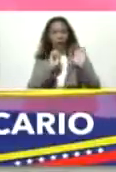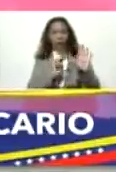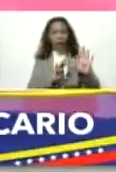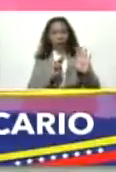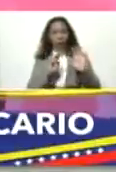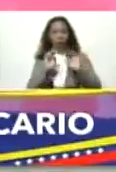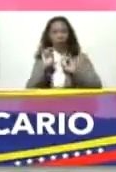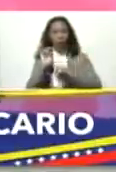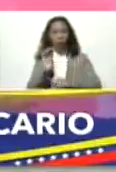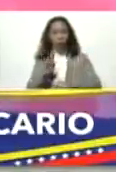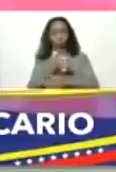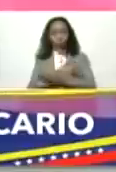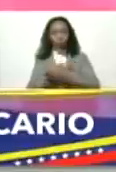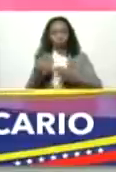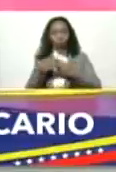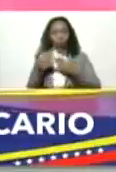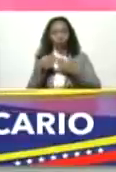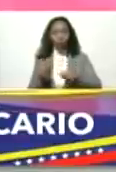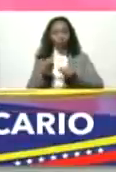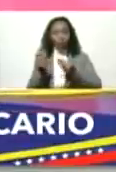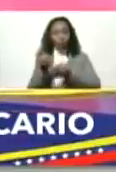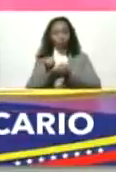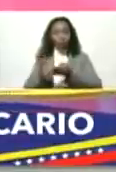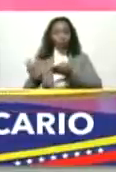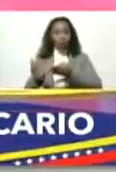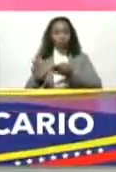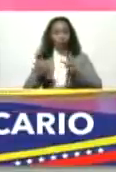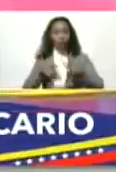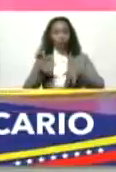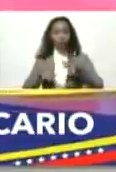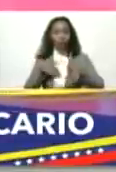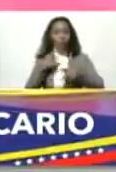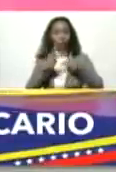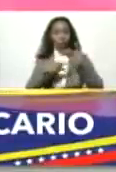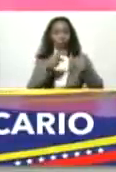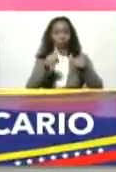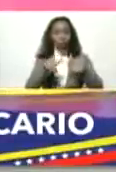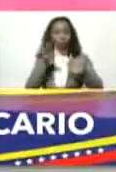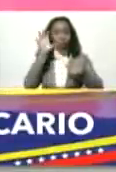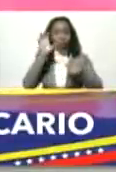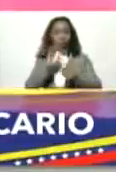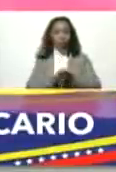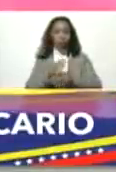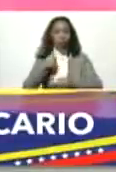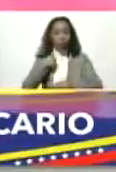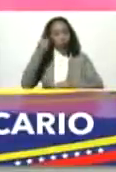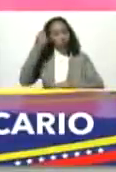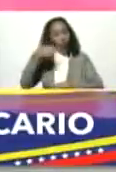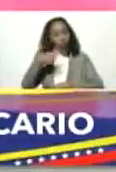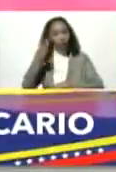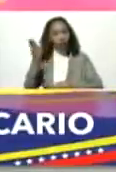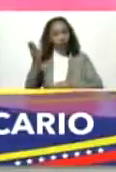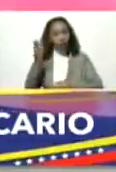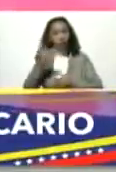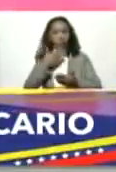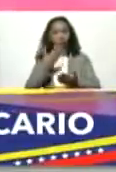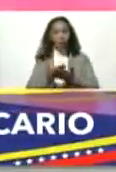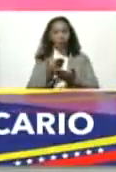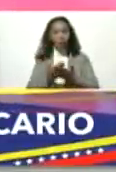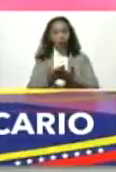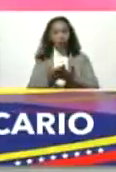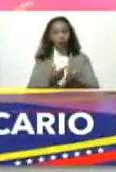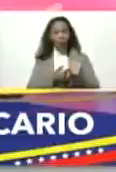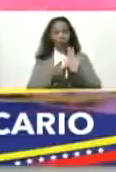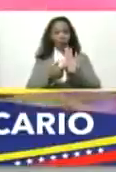millones de dólares que van a dar créditos a actividades productivas en el país. Yo creo que son propuestas que fueron